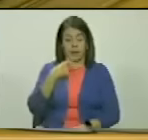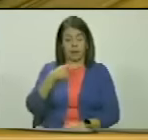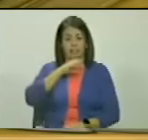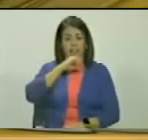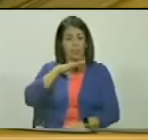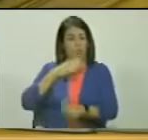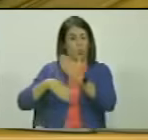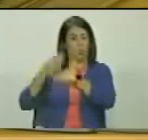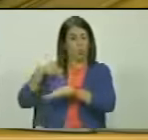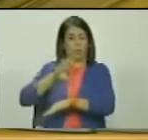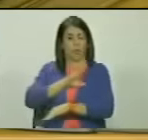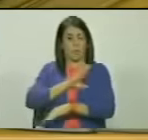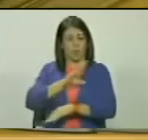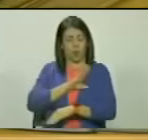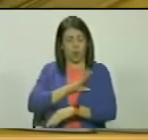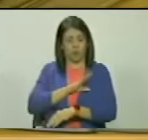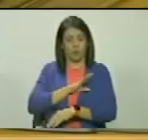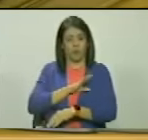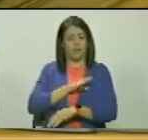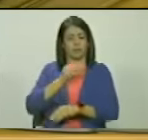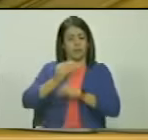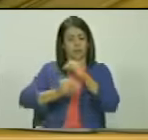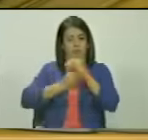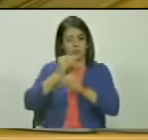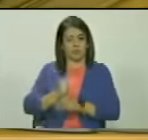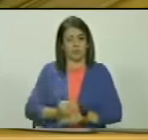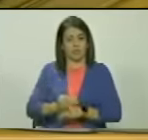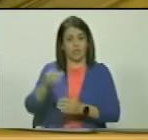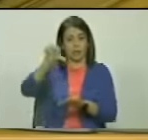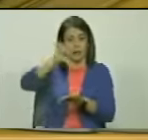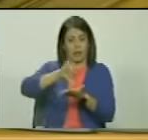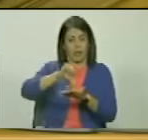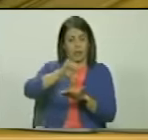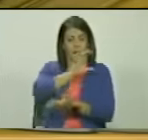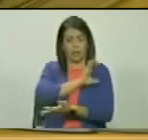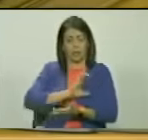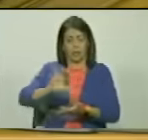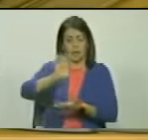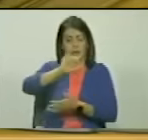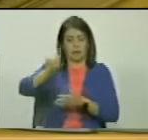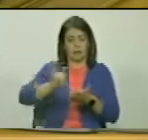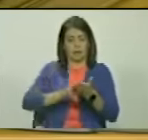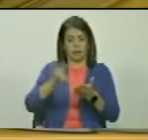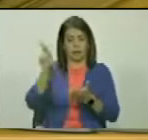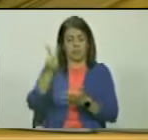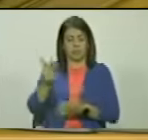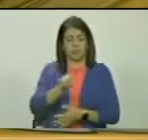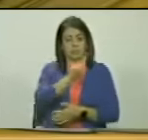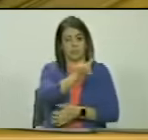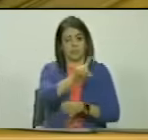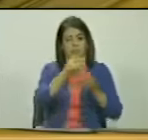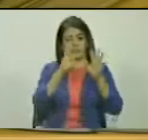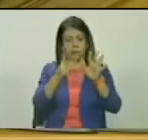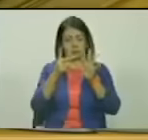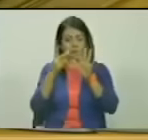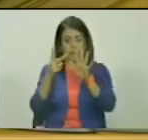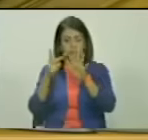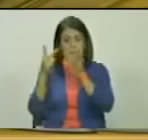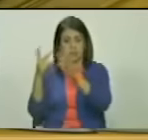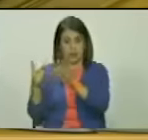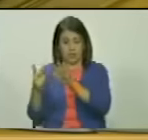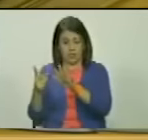históricamente le pertenece desde la creación de la capitanía general de venezuela en 1777